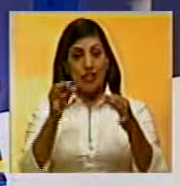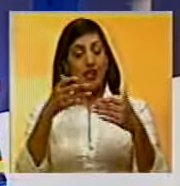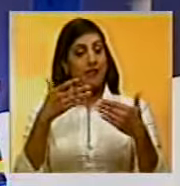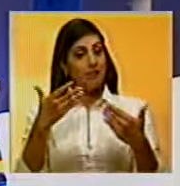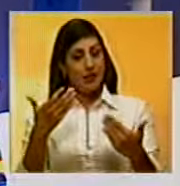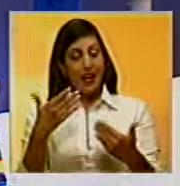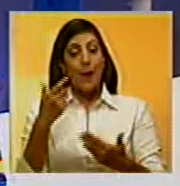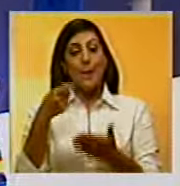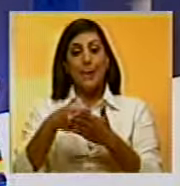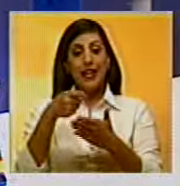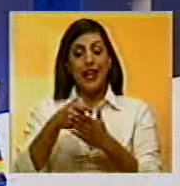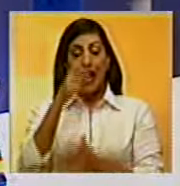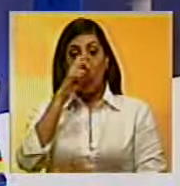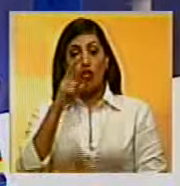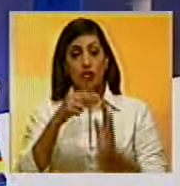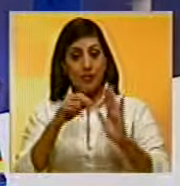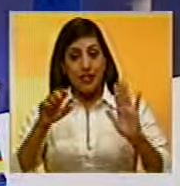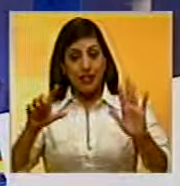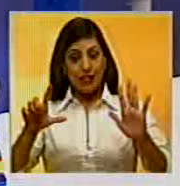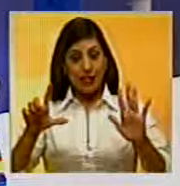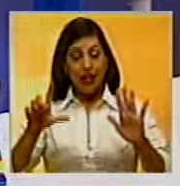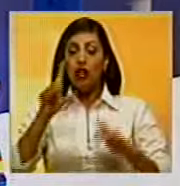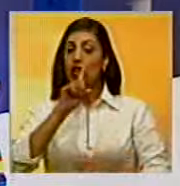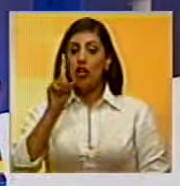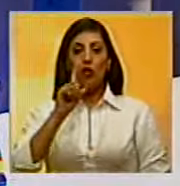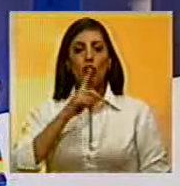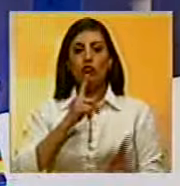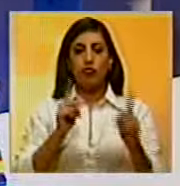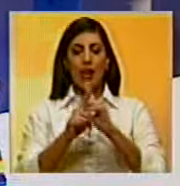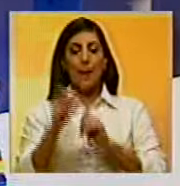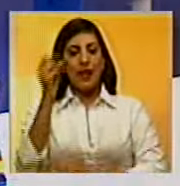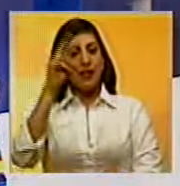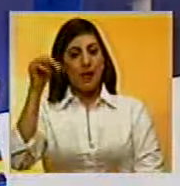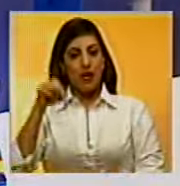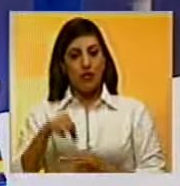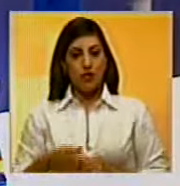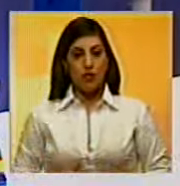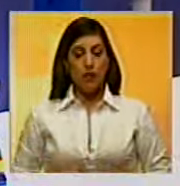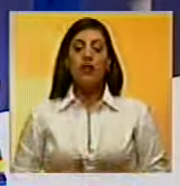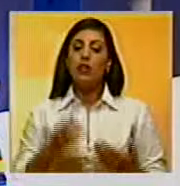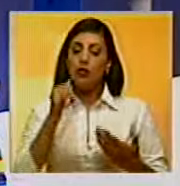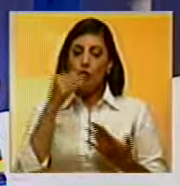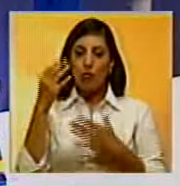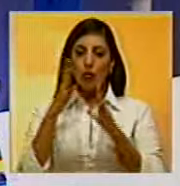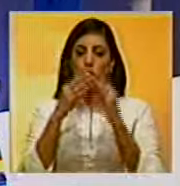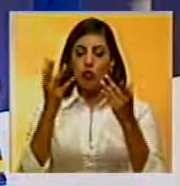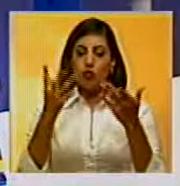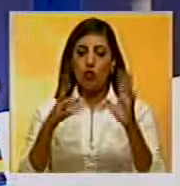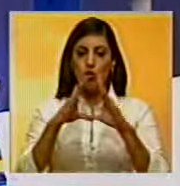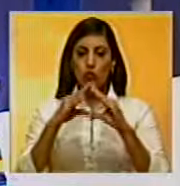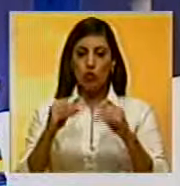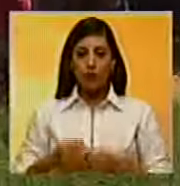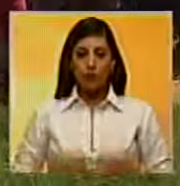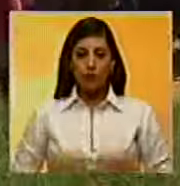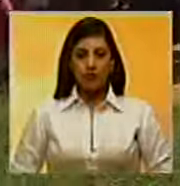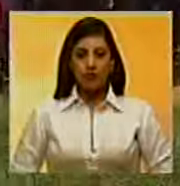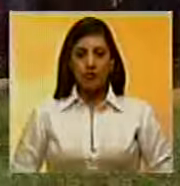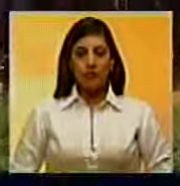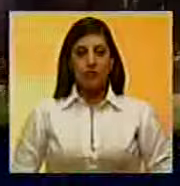Justicia el presupuesto del año 2017 y no refrendarlo a la Asamblea Nacional. José Leonardo Nava nos trae los detalles.